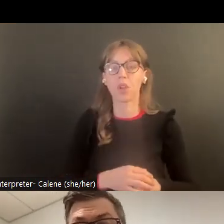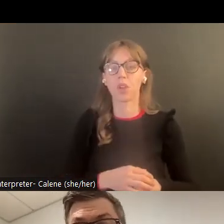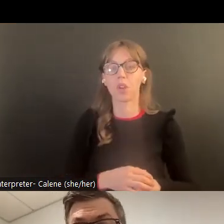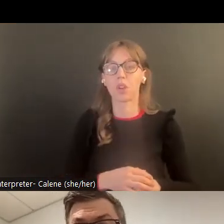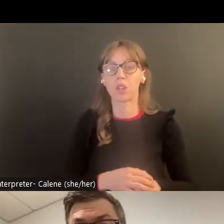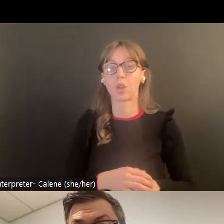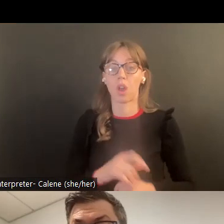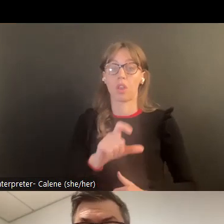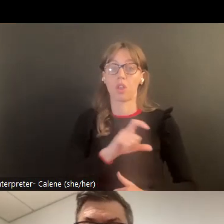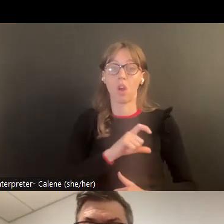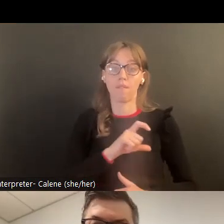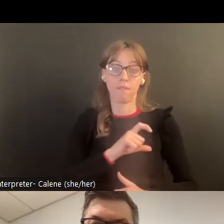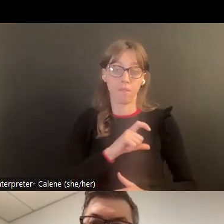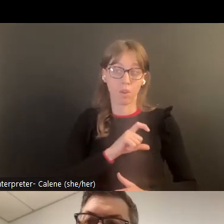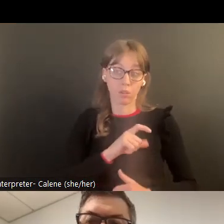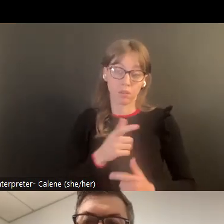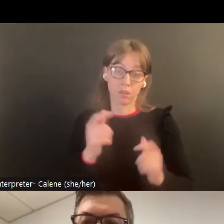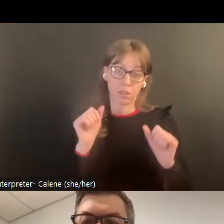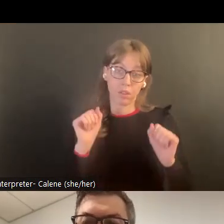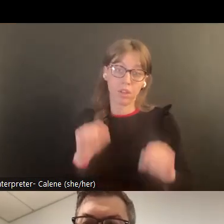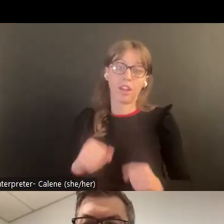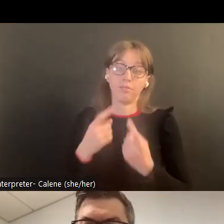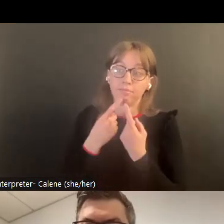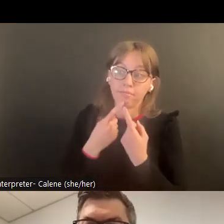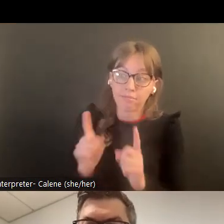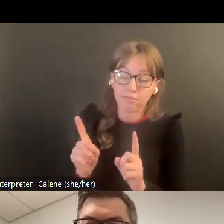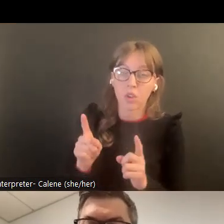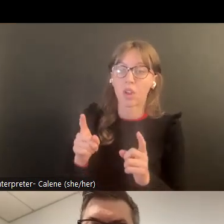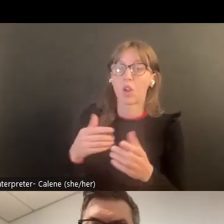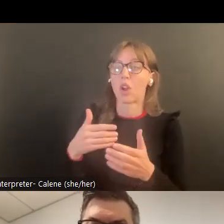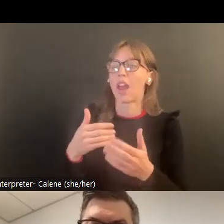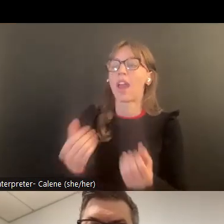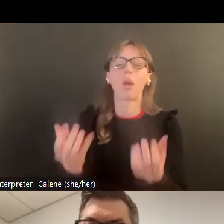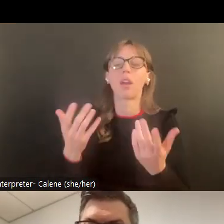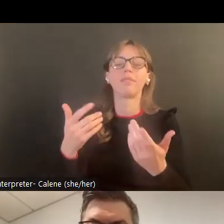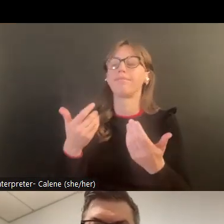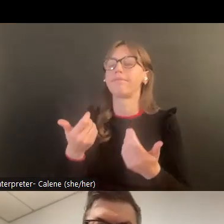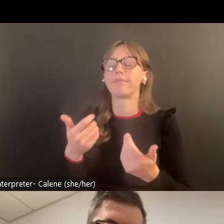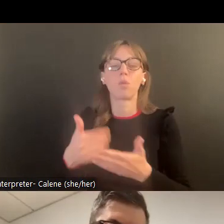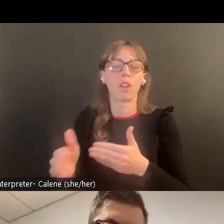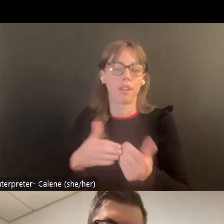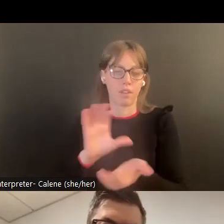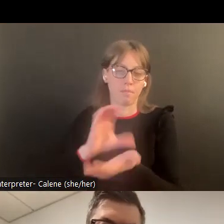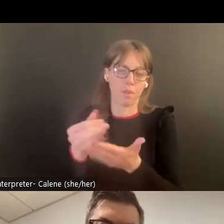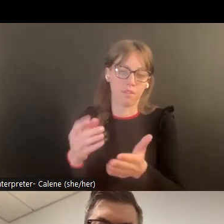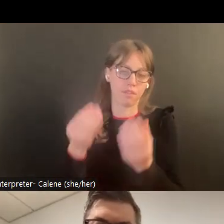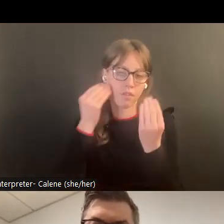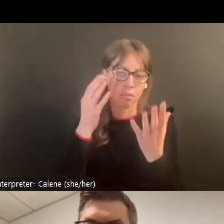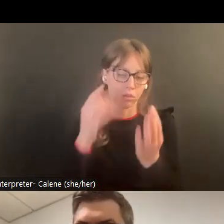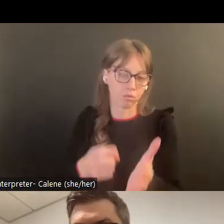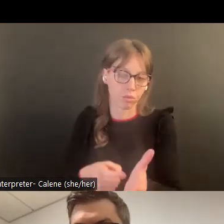Los agentes del orden o del cuartel pueden divulgar lo que sería la información